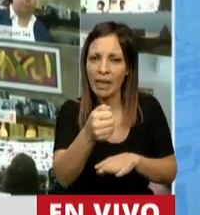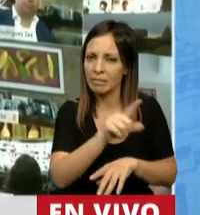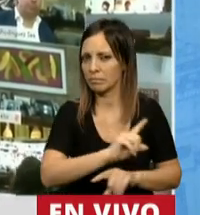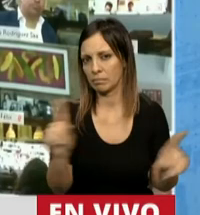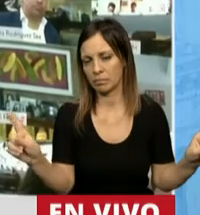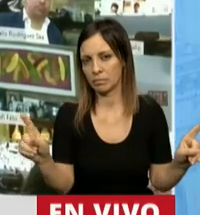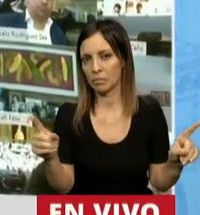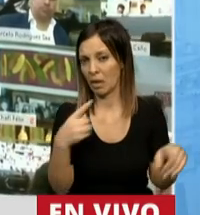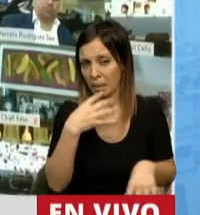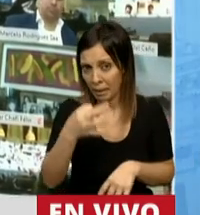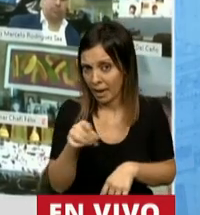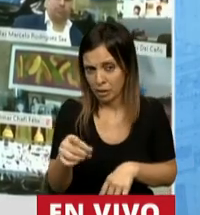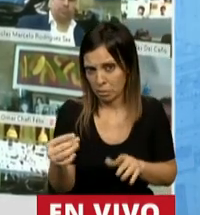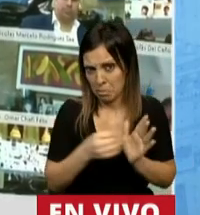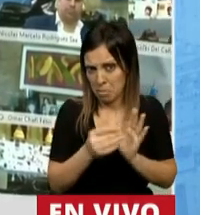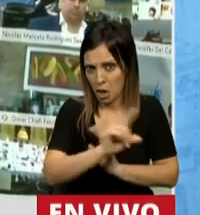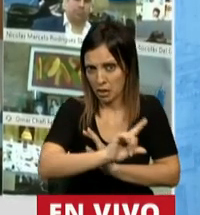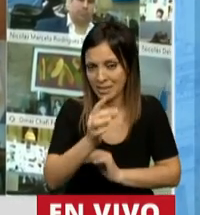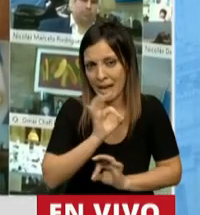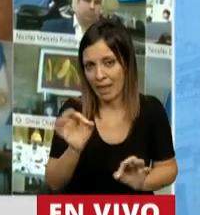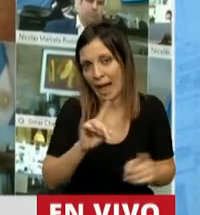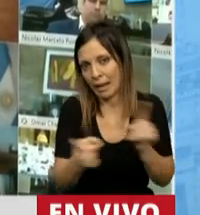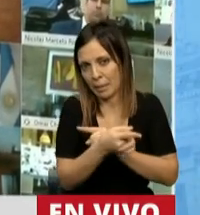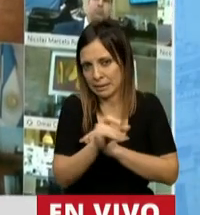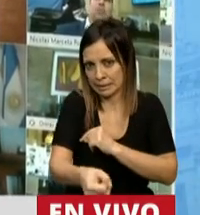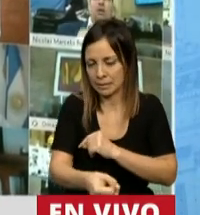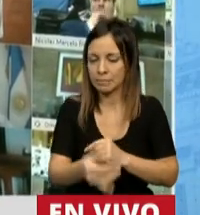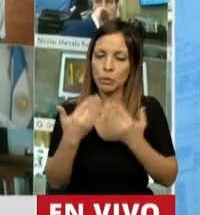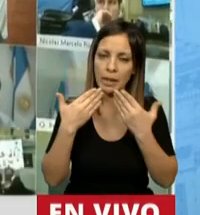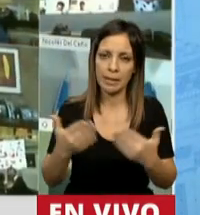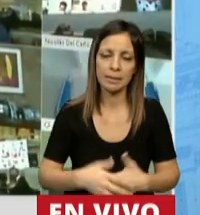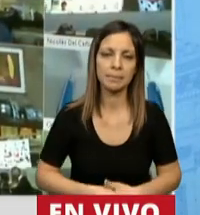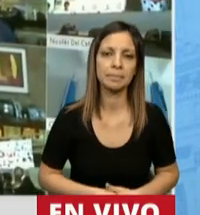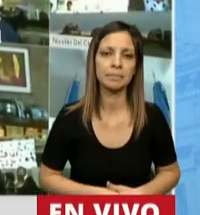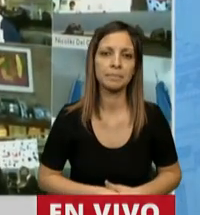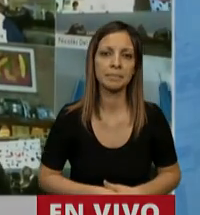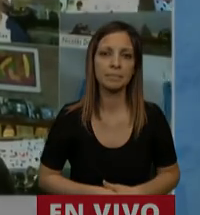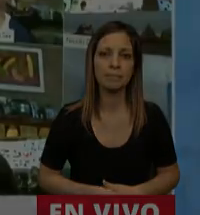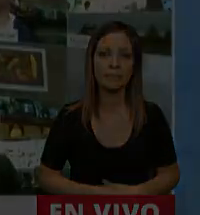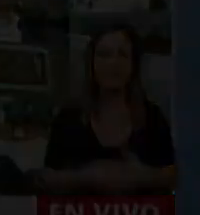que no aparece para nada, más bien es todo lo contrario. Gracias, señor Presidente. Gracias, diputado.